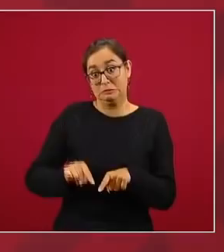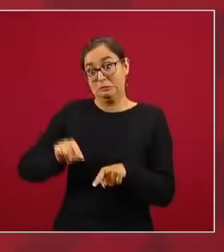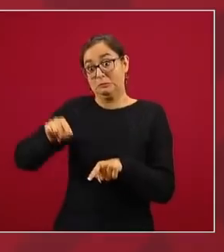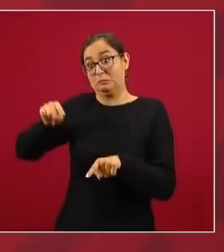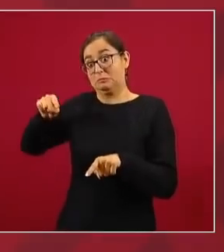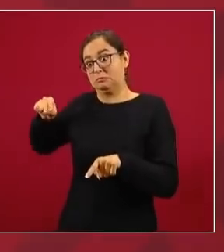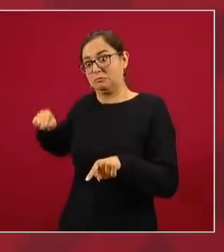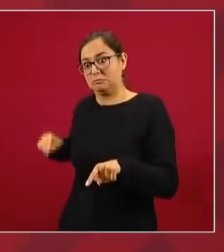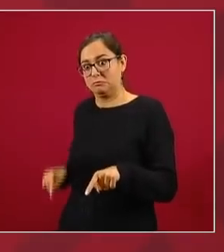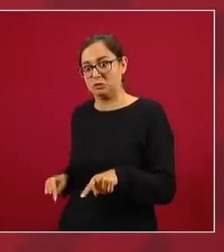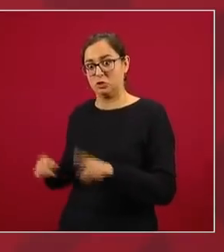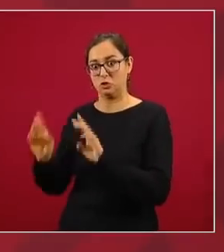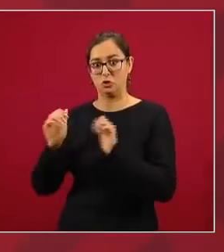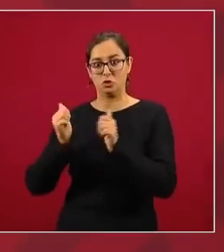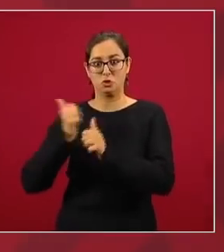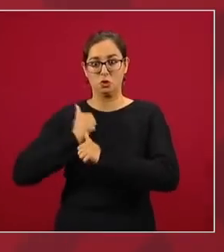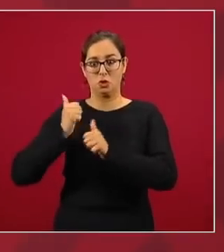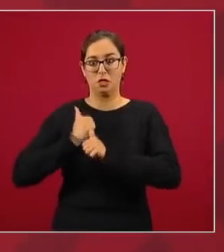Nacional.